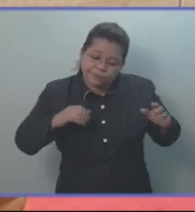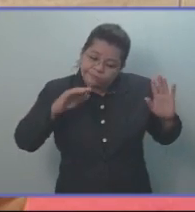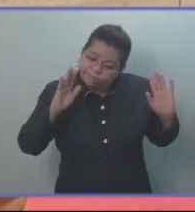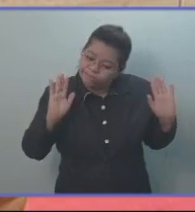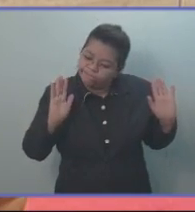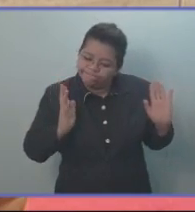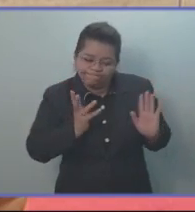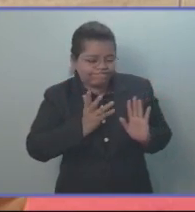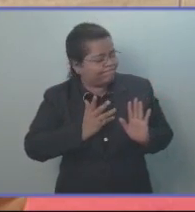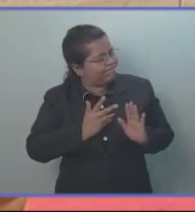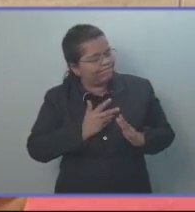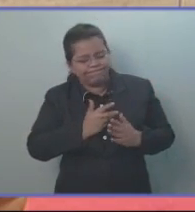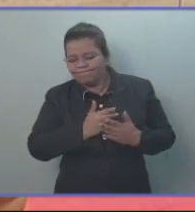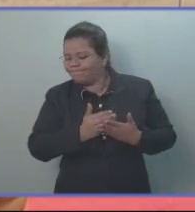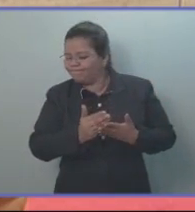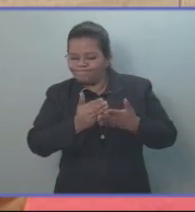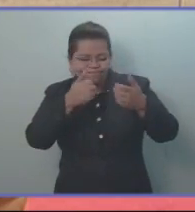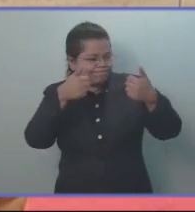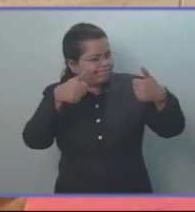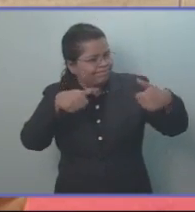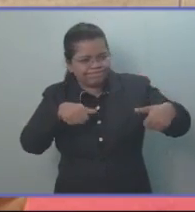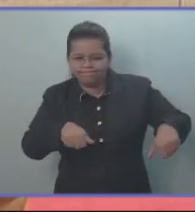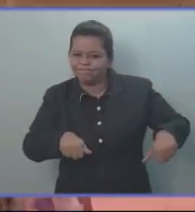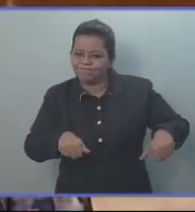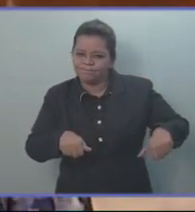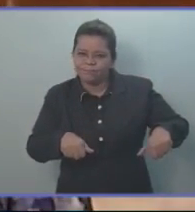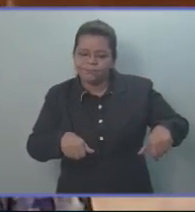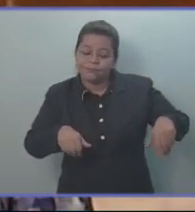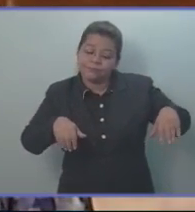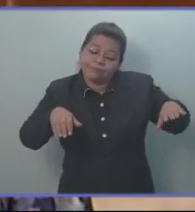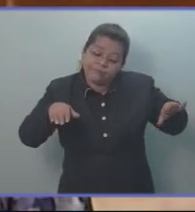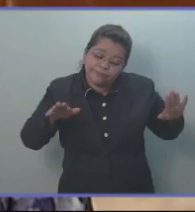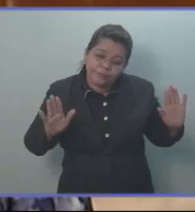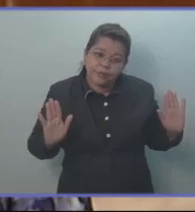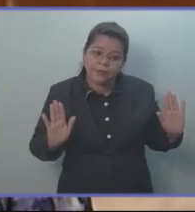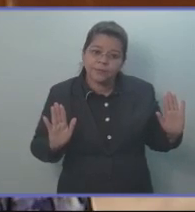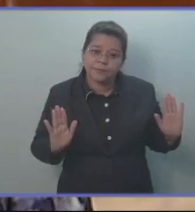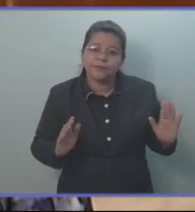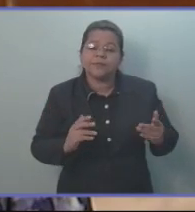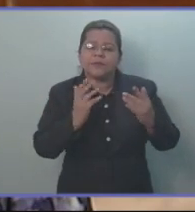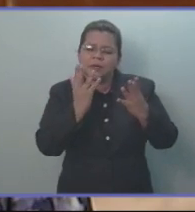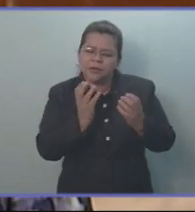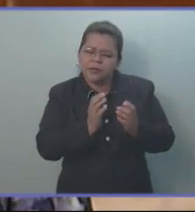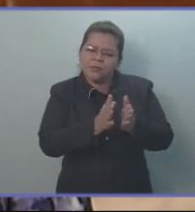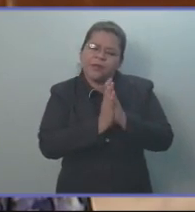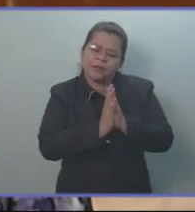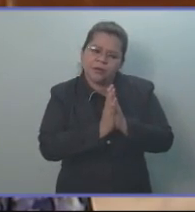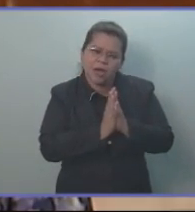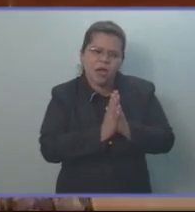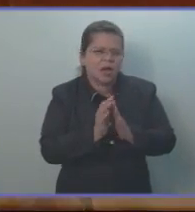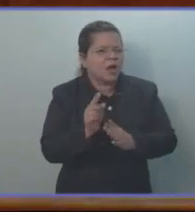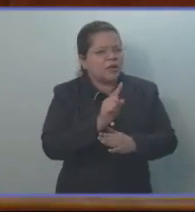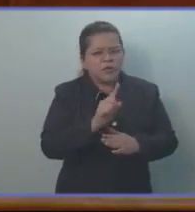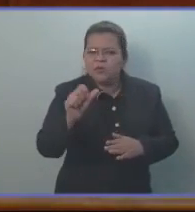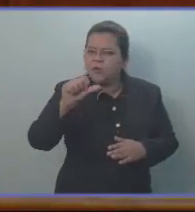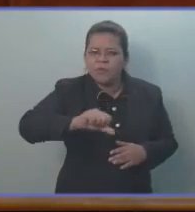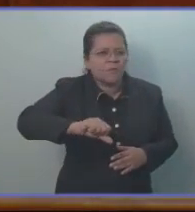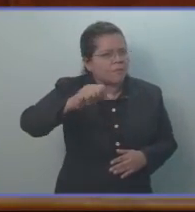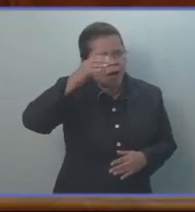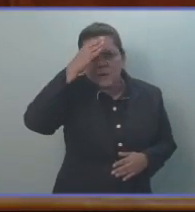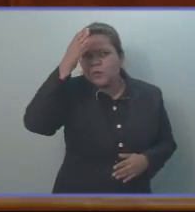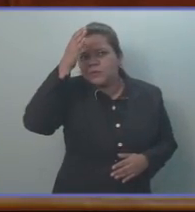la compartimos. Sin embargo, quiero pedirle que no se lleve un mal concepto de los